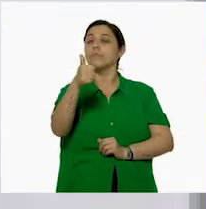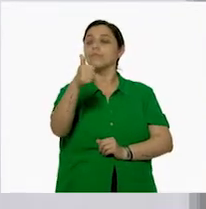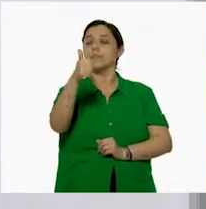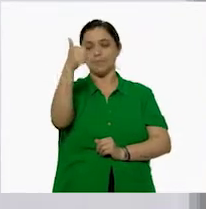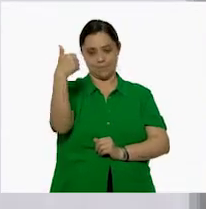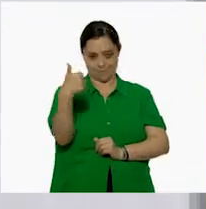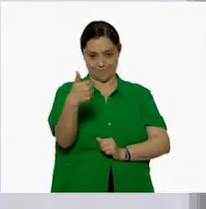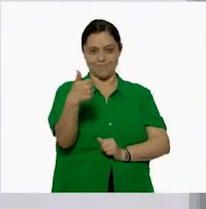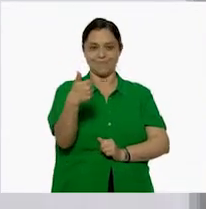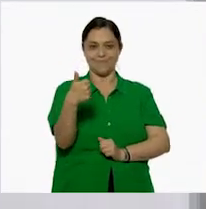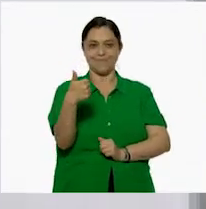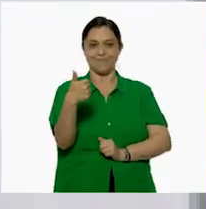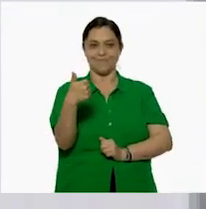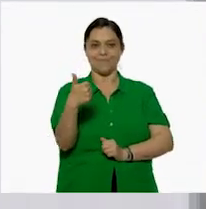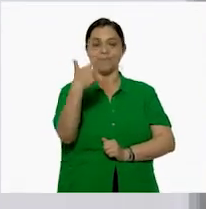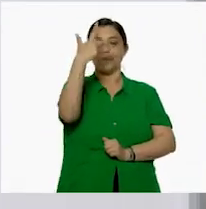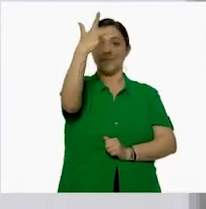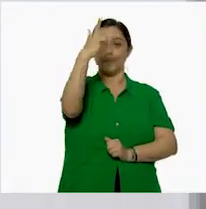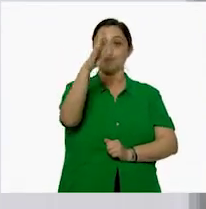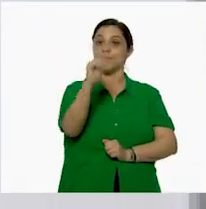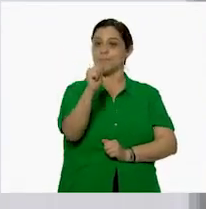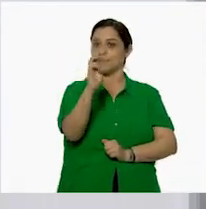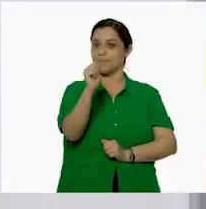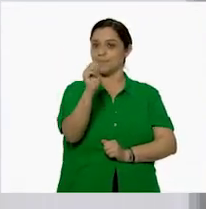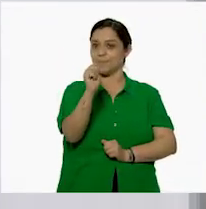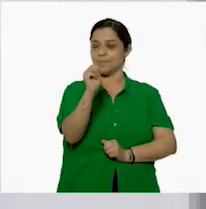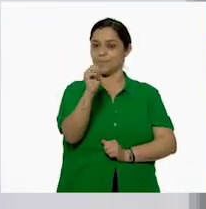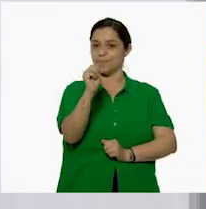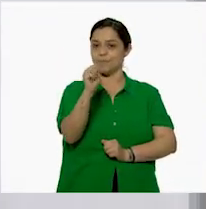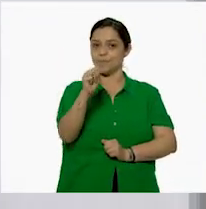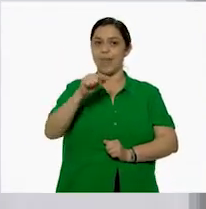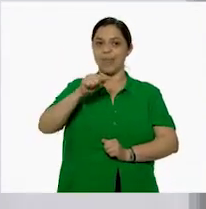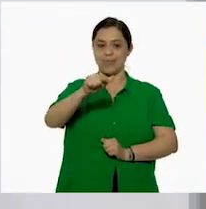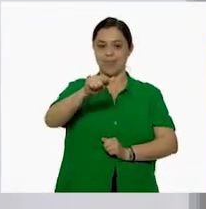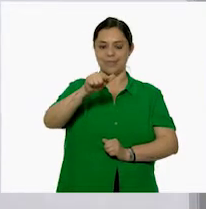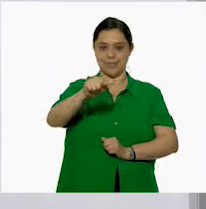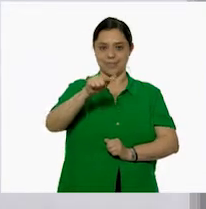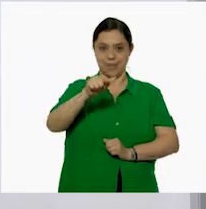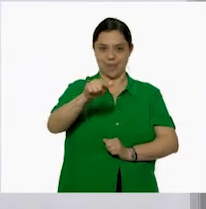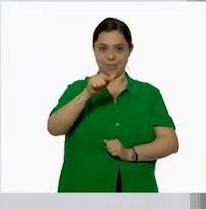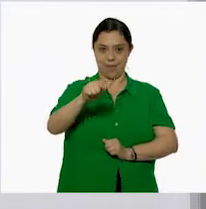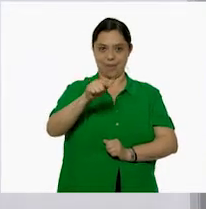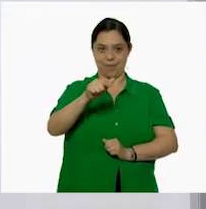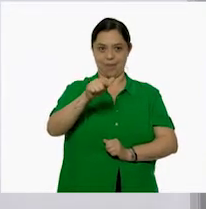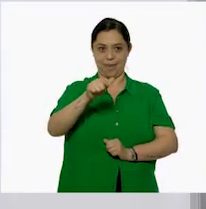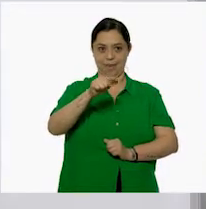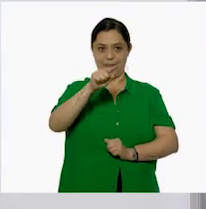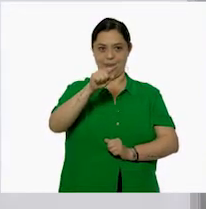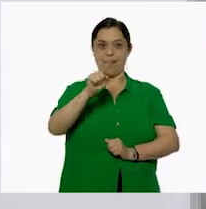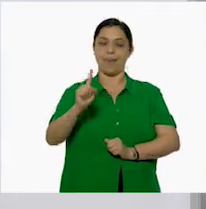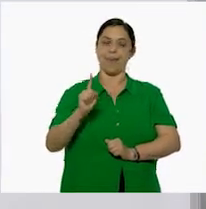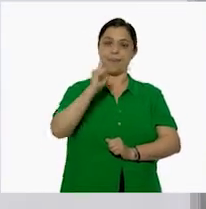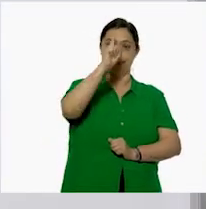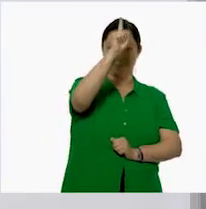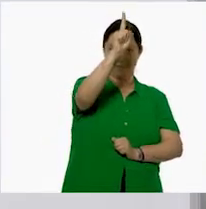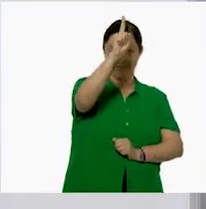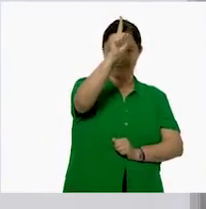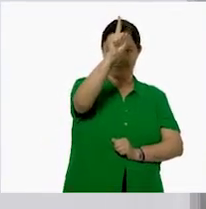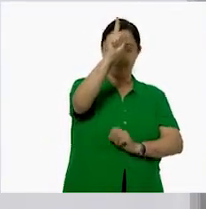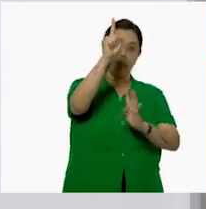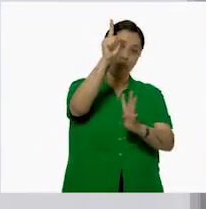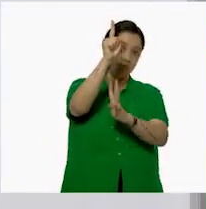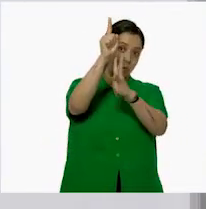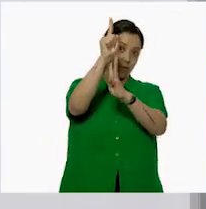¡6! 8 más 9. 17. Llevamos una centena. 4 más 1.